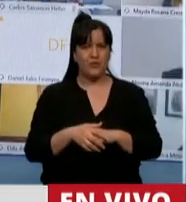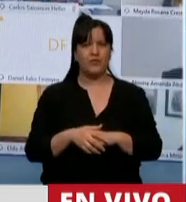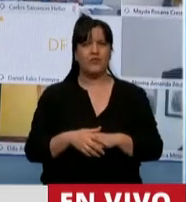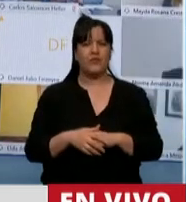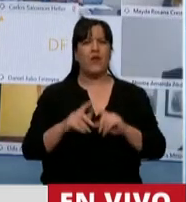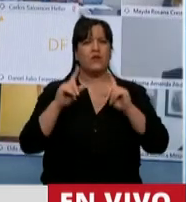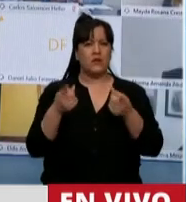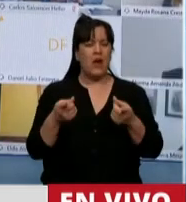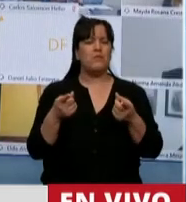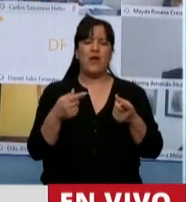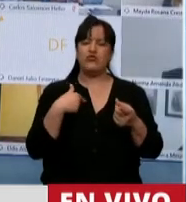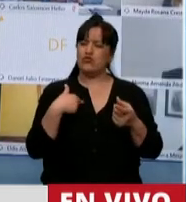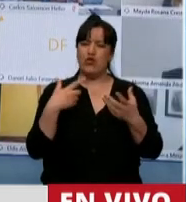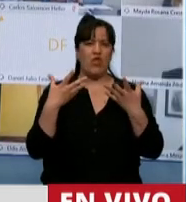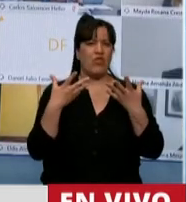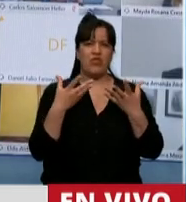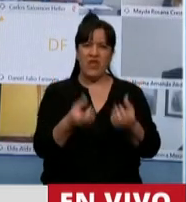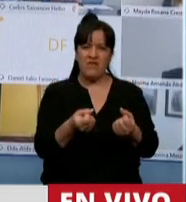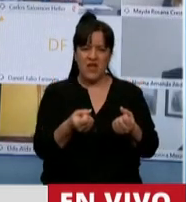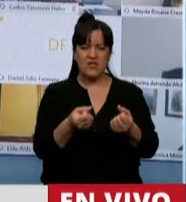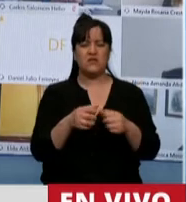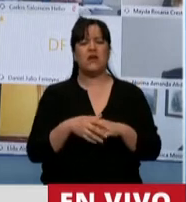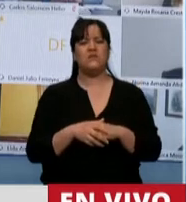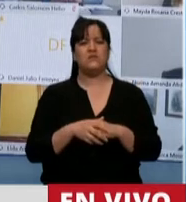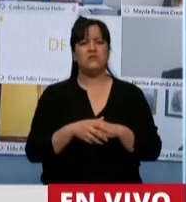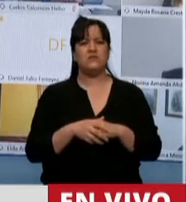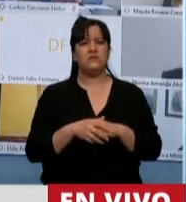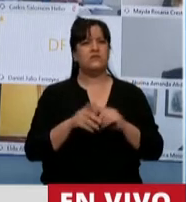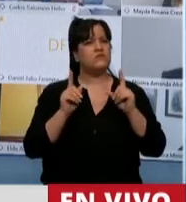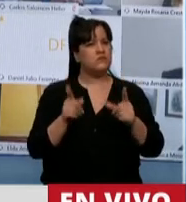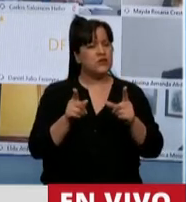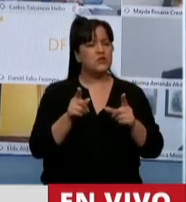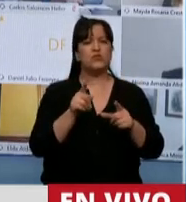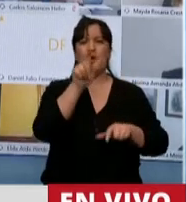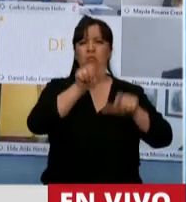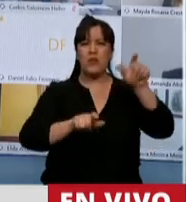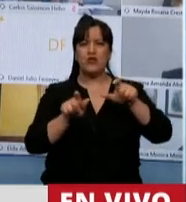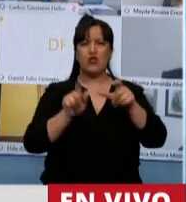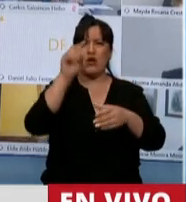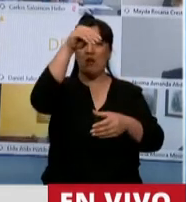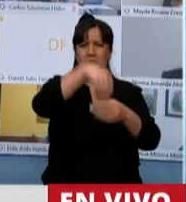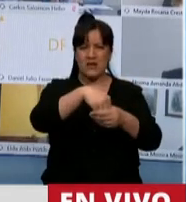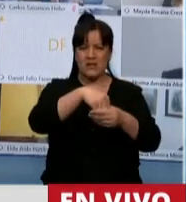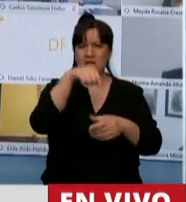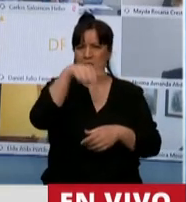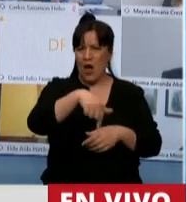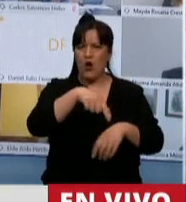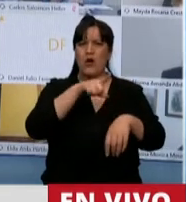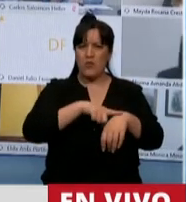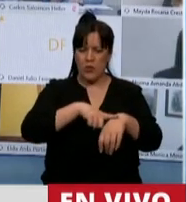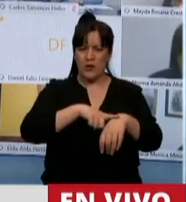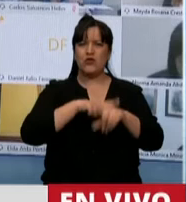fuerte defensa que se hizo desde quienes están participando en este momento y